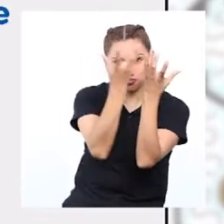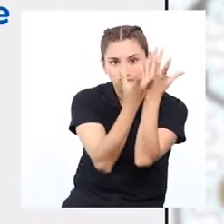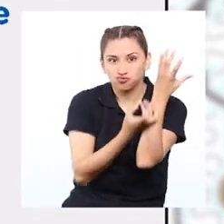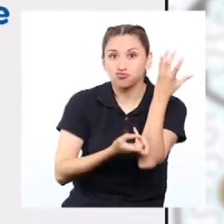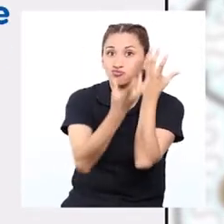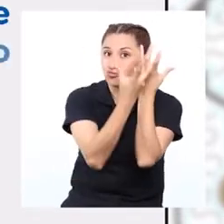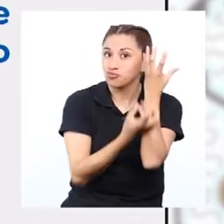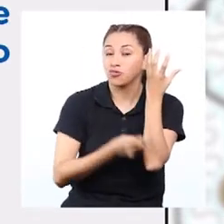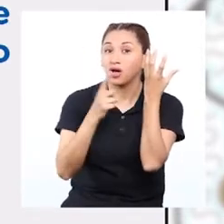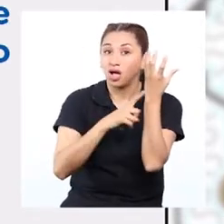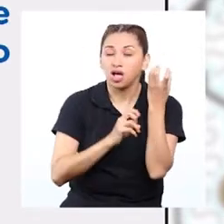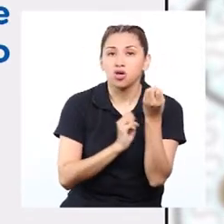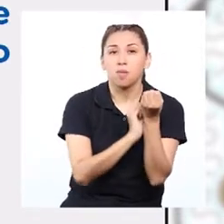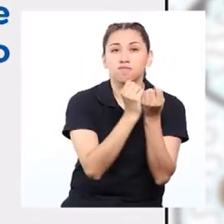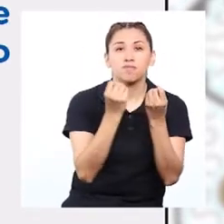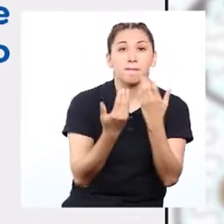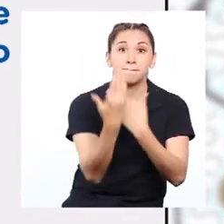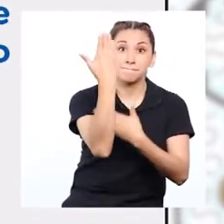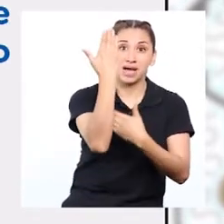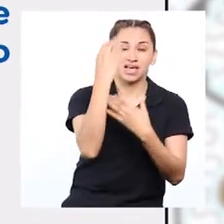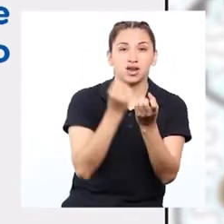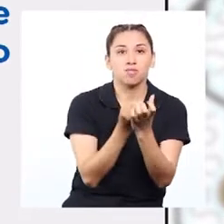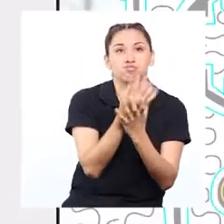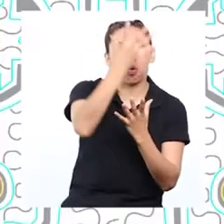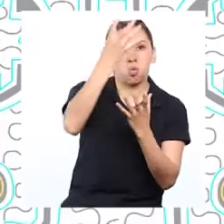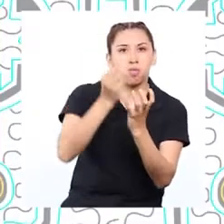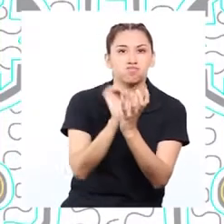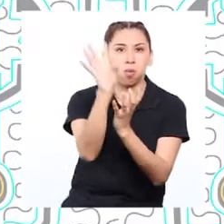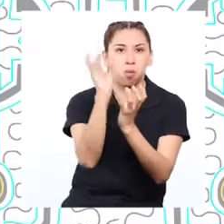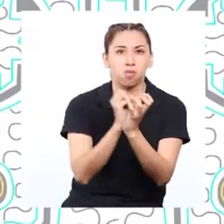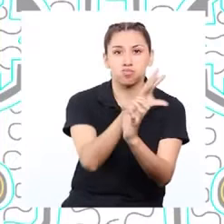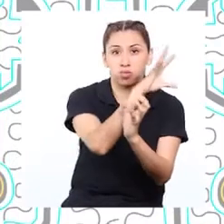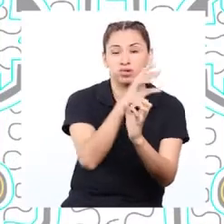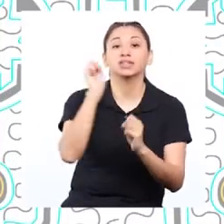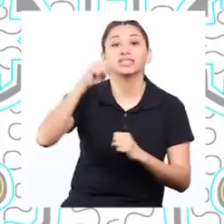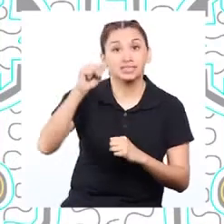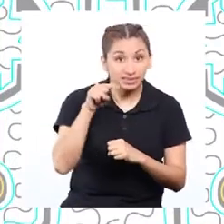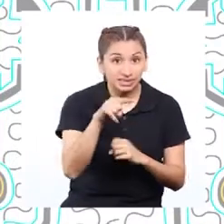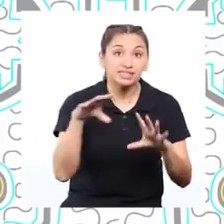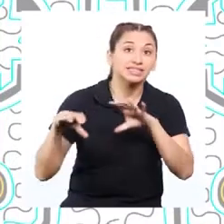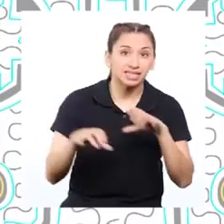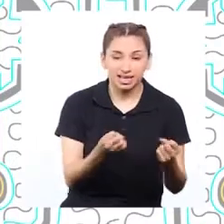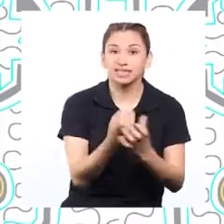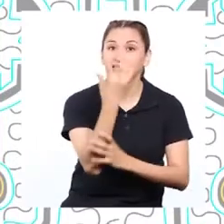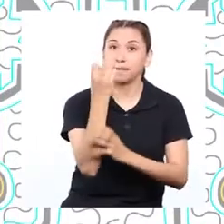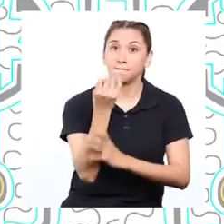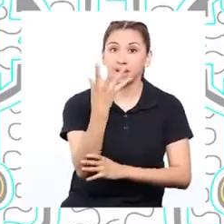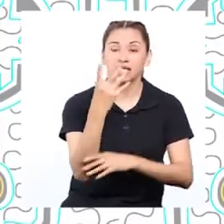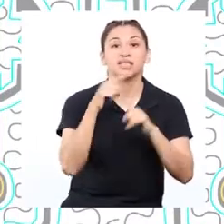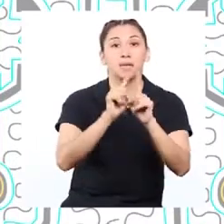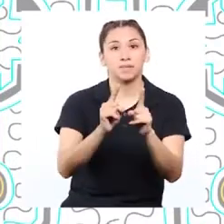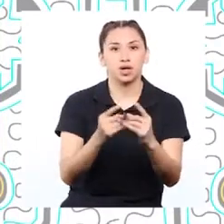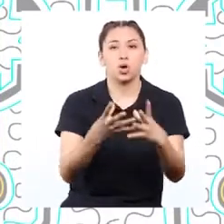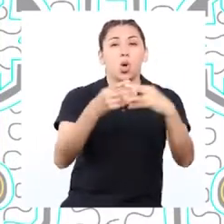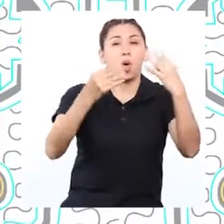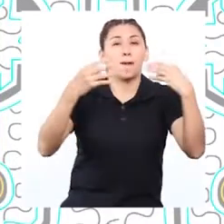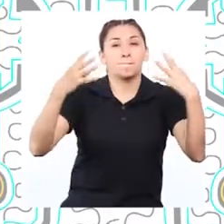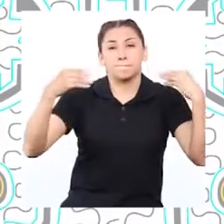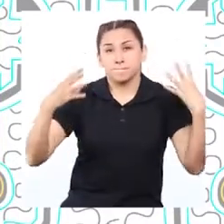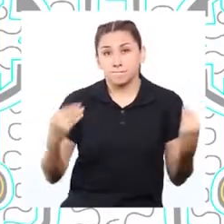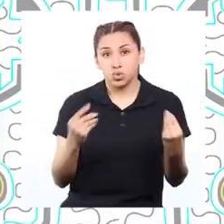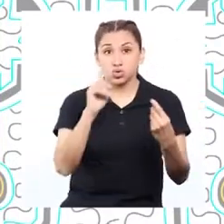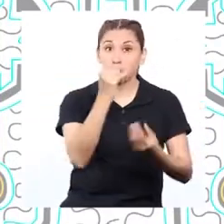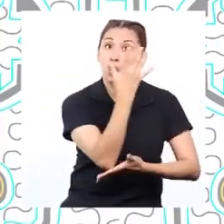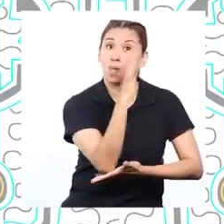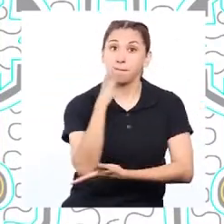carbono y expulsan oxígeno durante el día? Es cierto, eso hacen las plantas, pero cuando son tantas